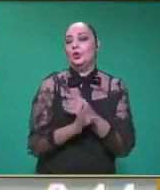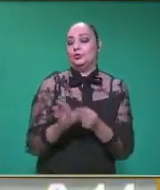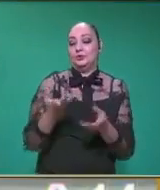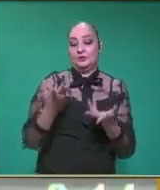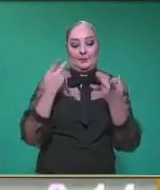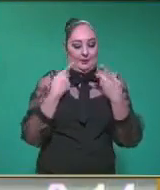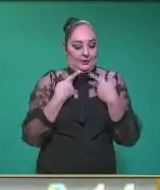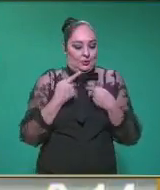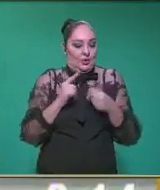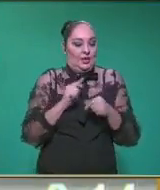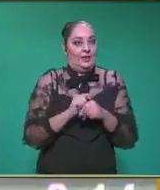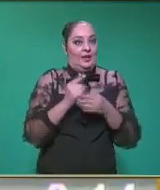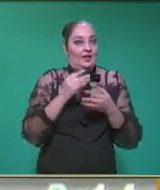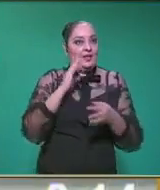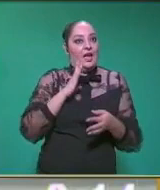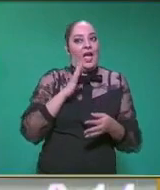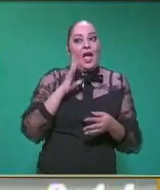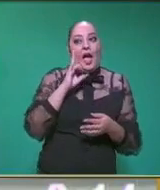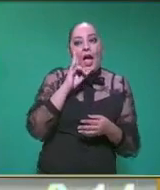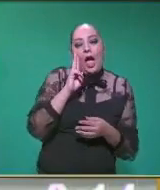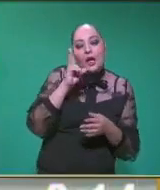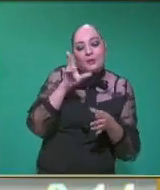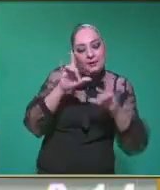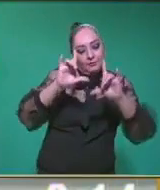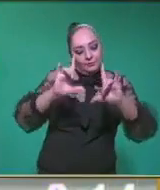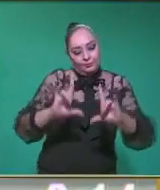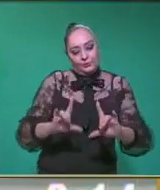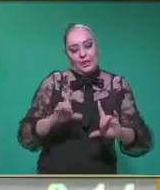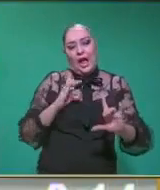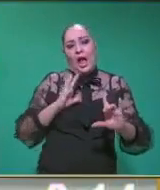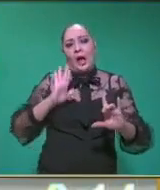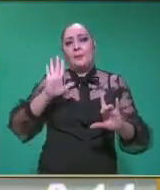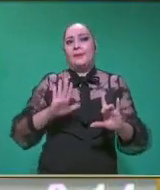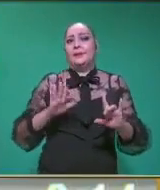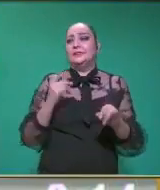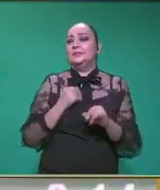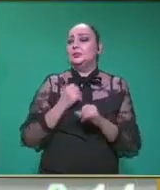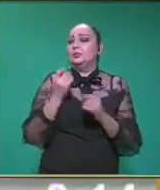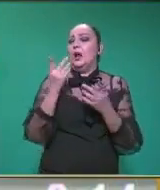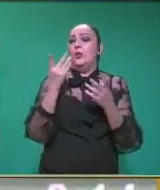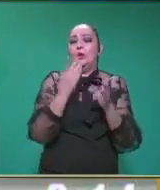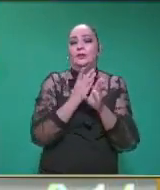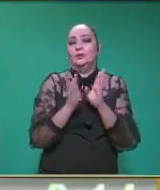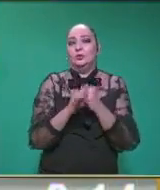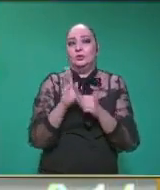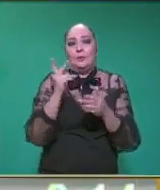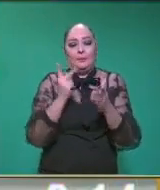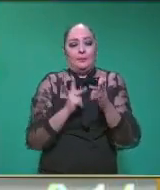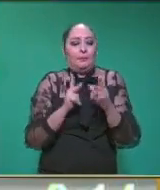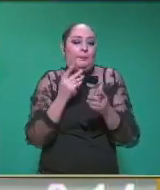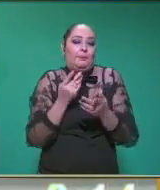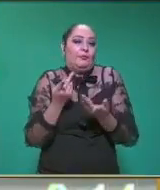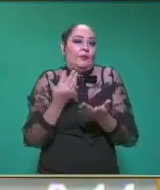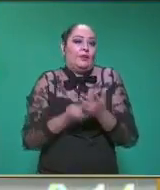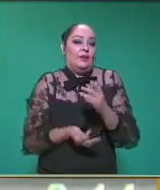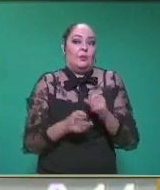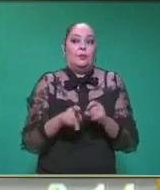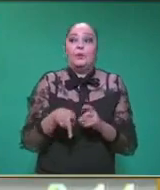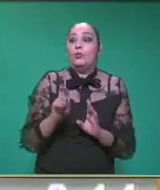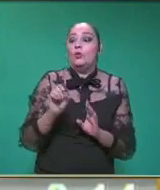y de personalidad. Físicos personalidad, sí, porque ahí me parece que en pantalla se nos pasó esa partecita. Pero, bueno,